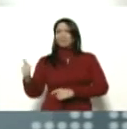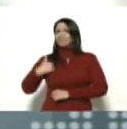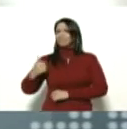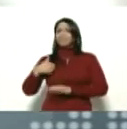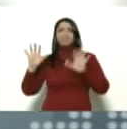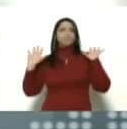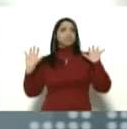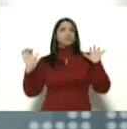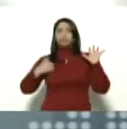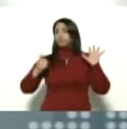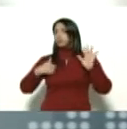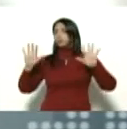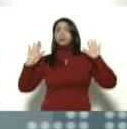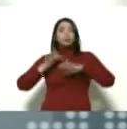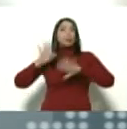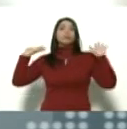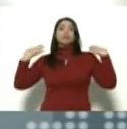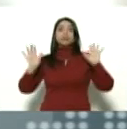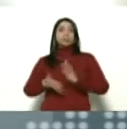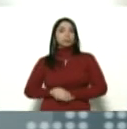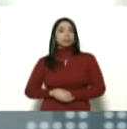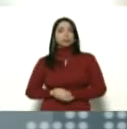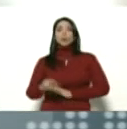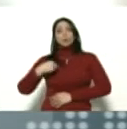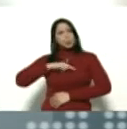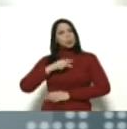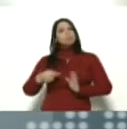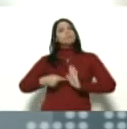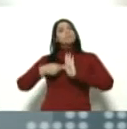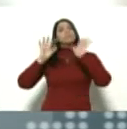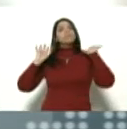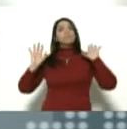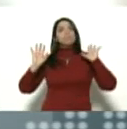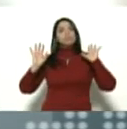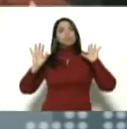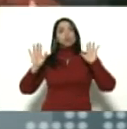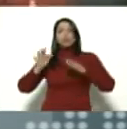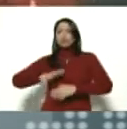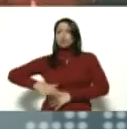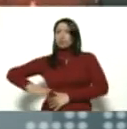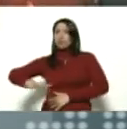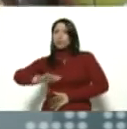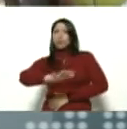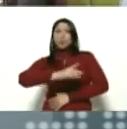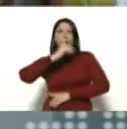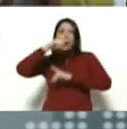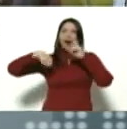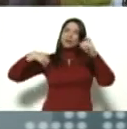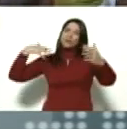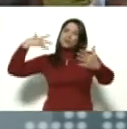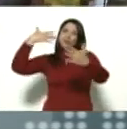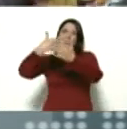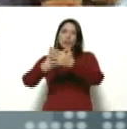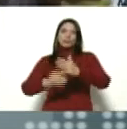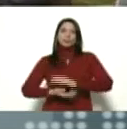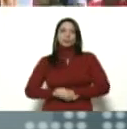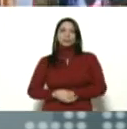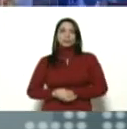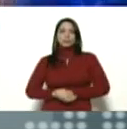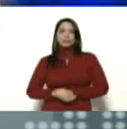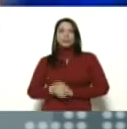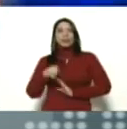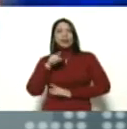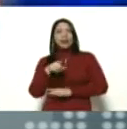la que sea, la que nos toque, así lo hemos demostrado a lo largo de todos estos años y de estas décadas.